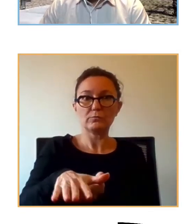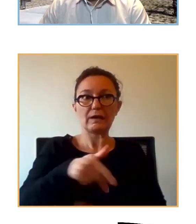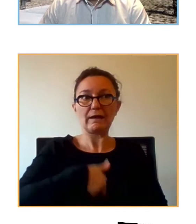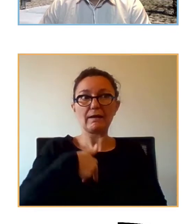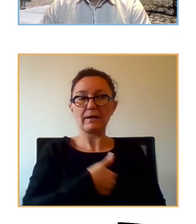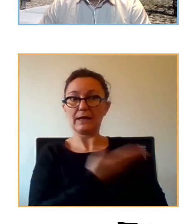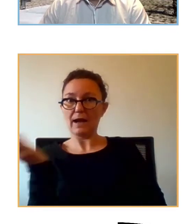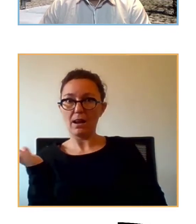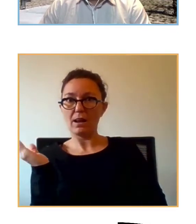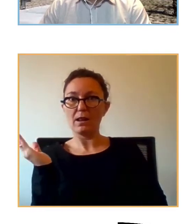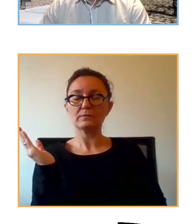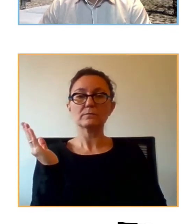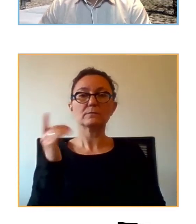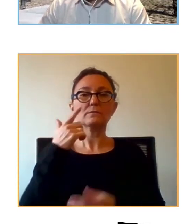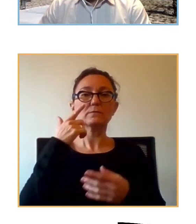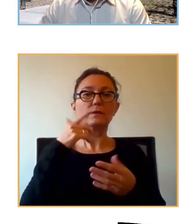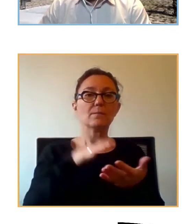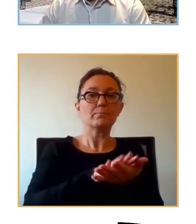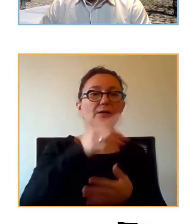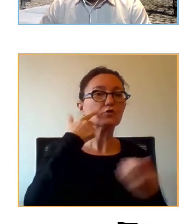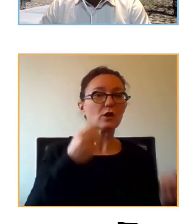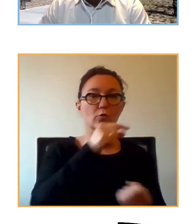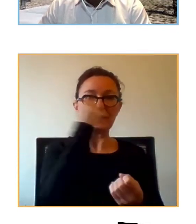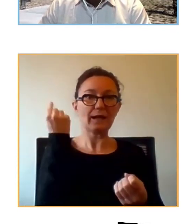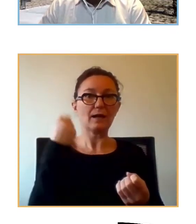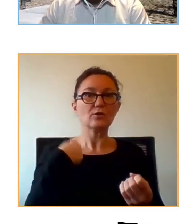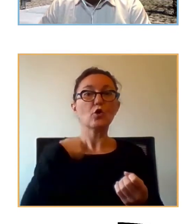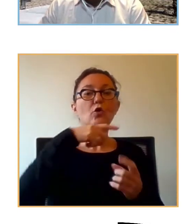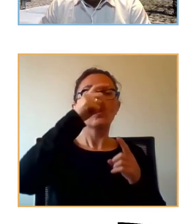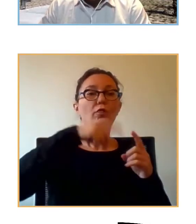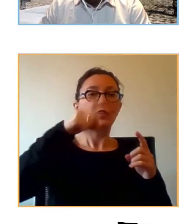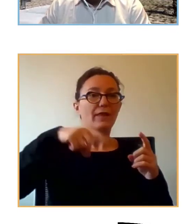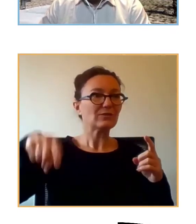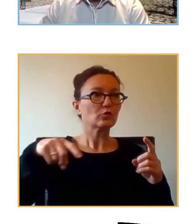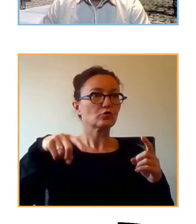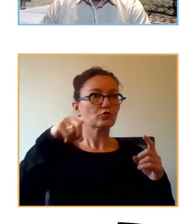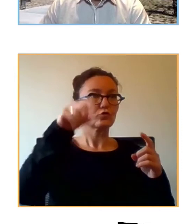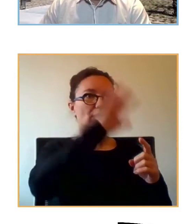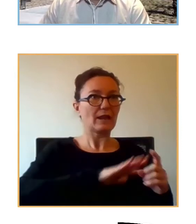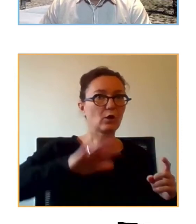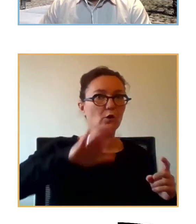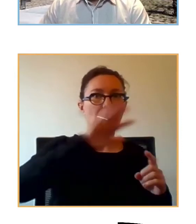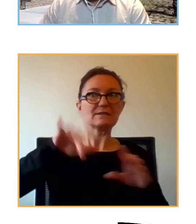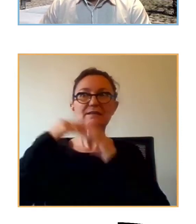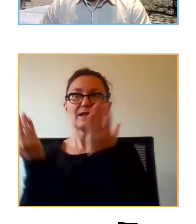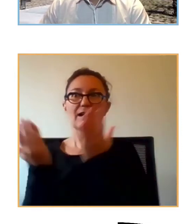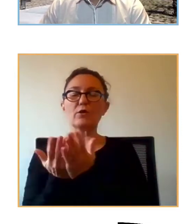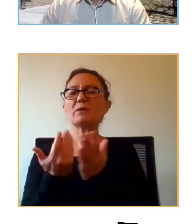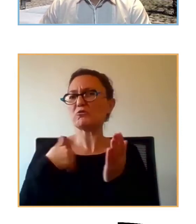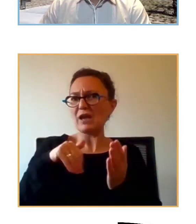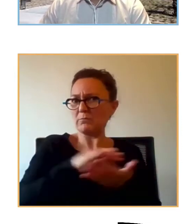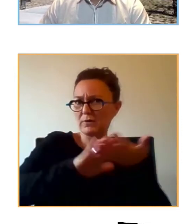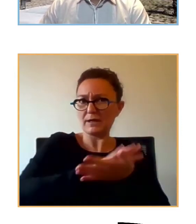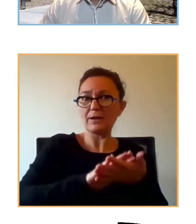impacto sobre la salud mental había comparado con datos nacionales internacionales pero prácticamente eso ya está y algunas conclusiones